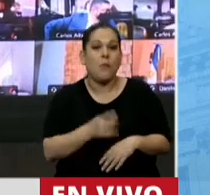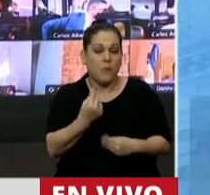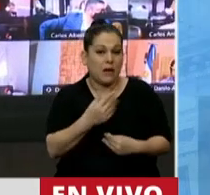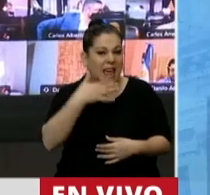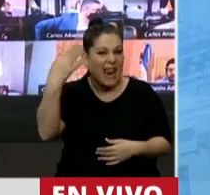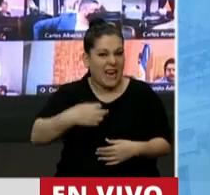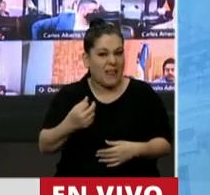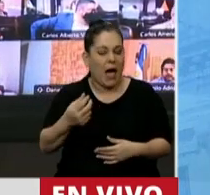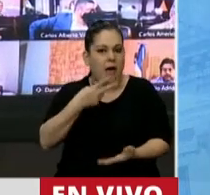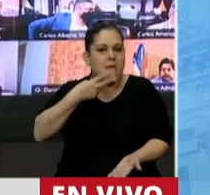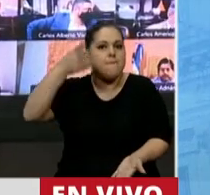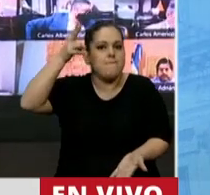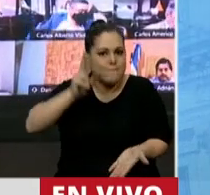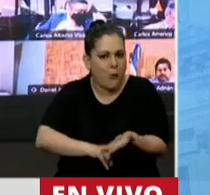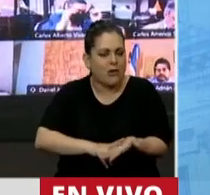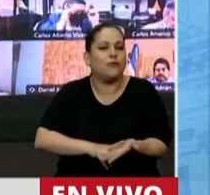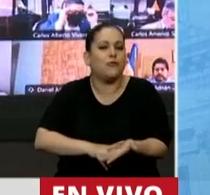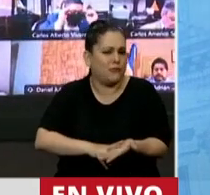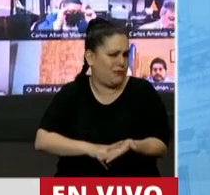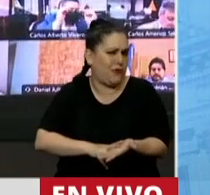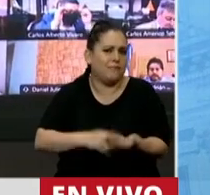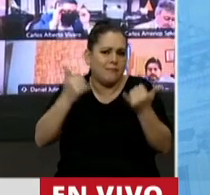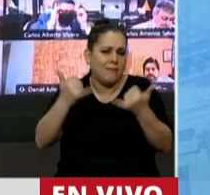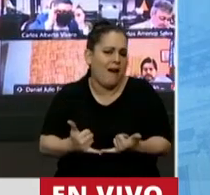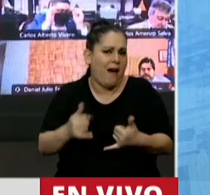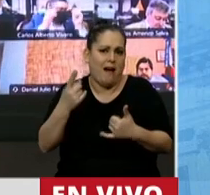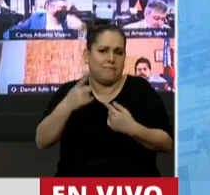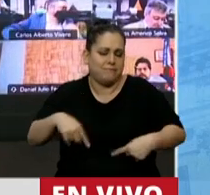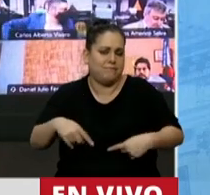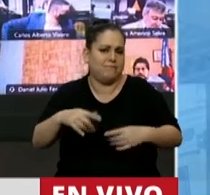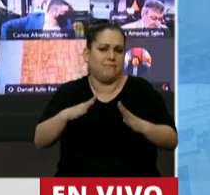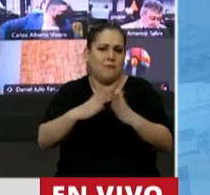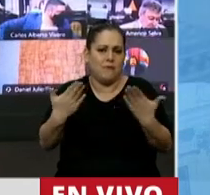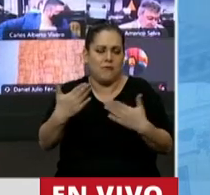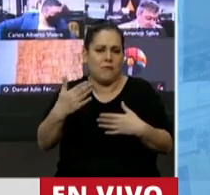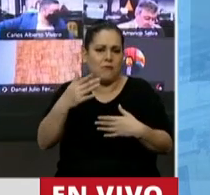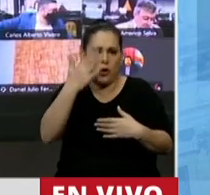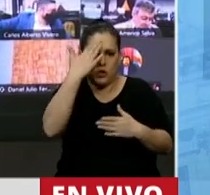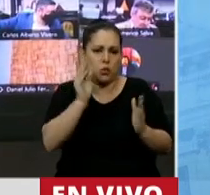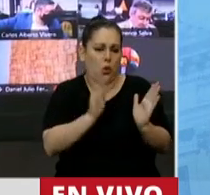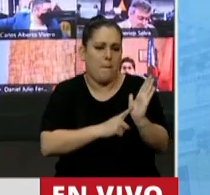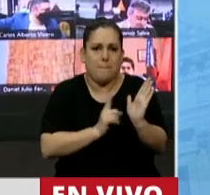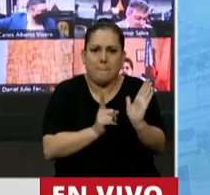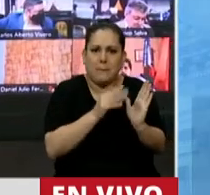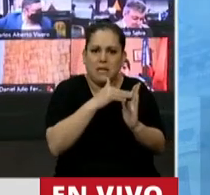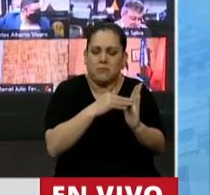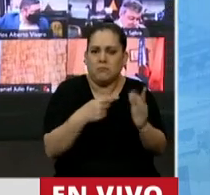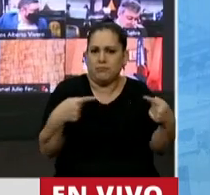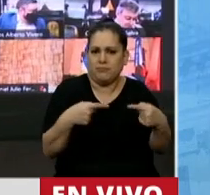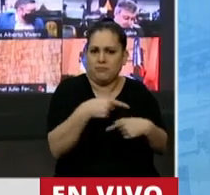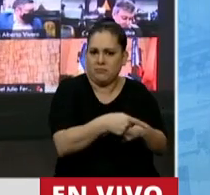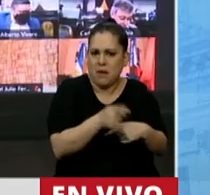impuesto, le caben todas las garantías constitucionales con que nuestra Carta Magna ampara los derechos de los